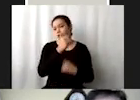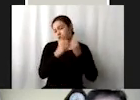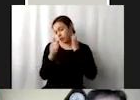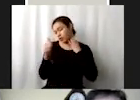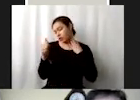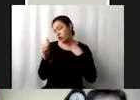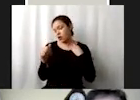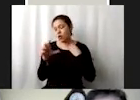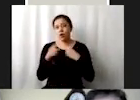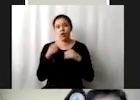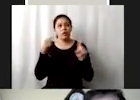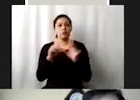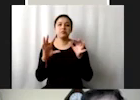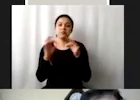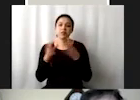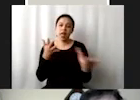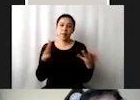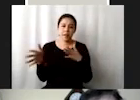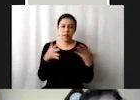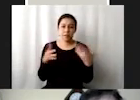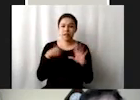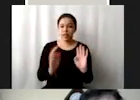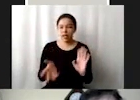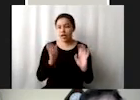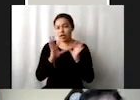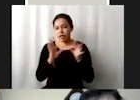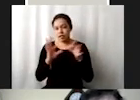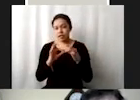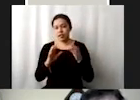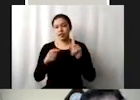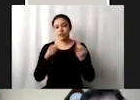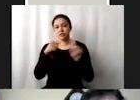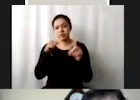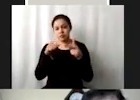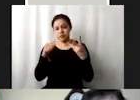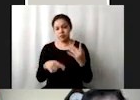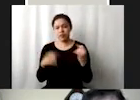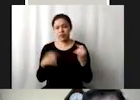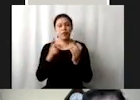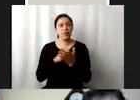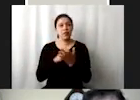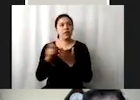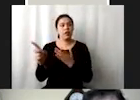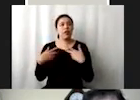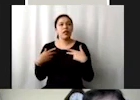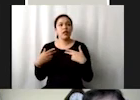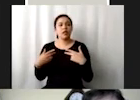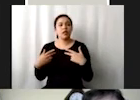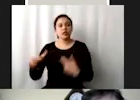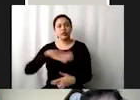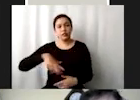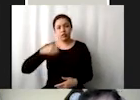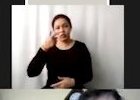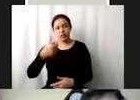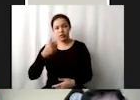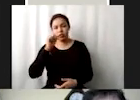objetivos que ya más o menos veíamos bueno si estamos hablando de esas metas igualdad de derechos para las mujeres en la vida económica derecho a la igualdad